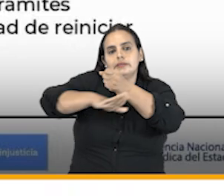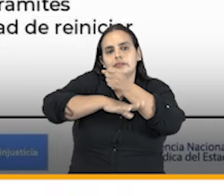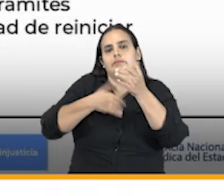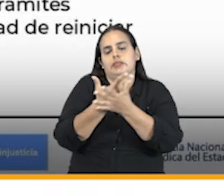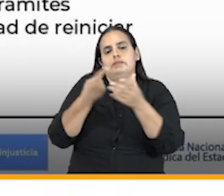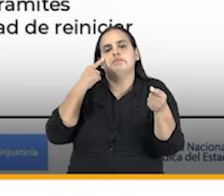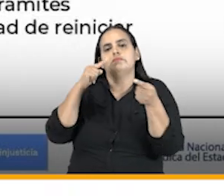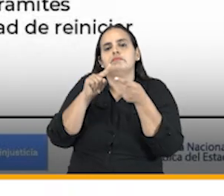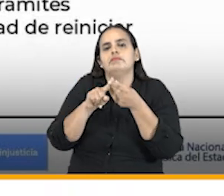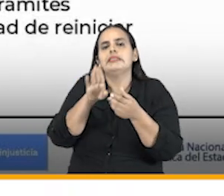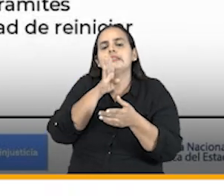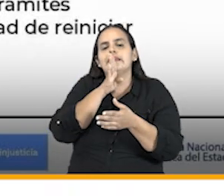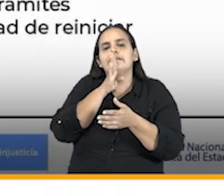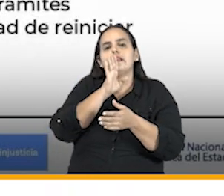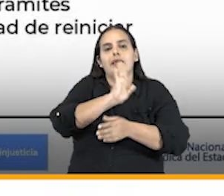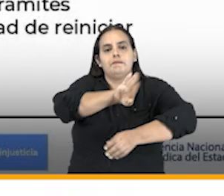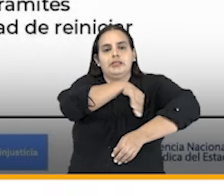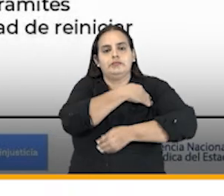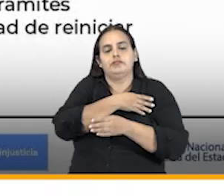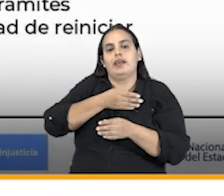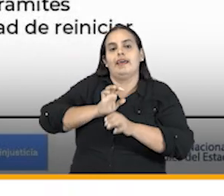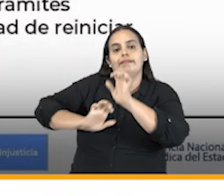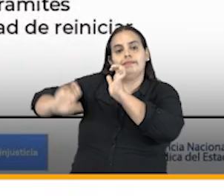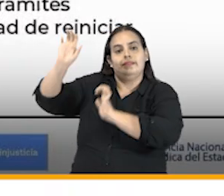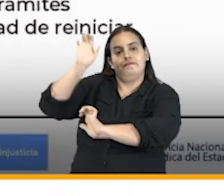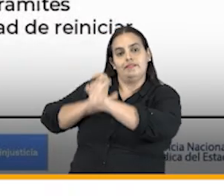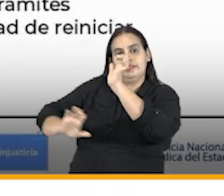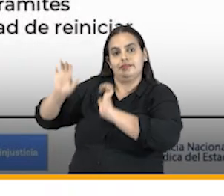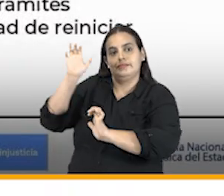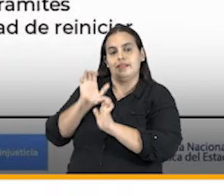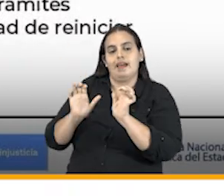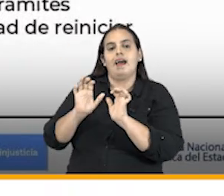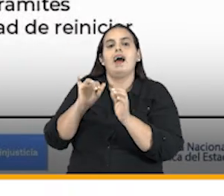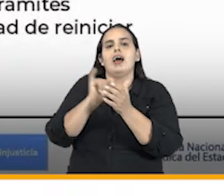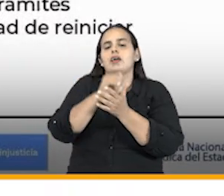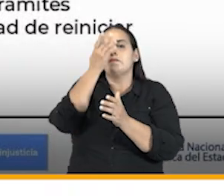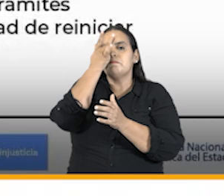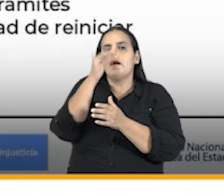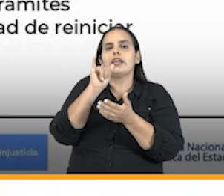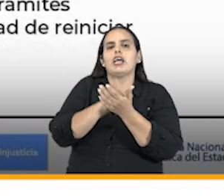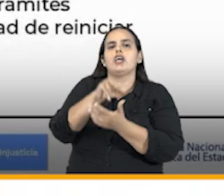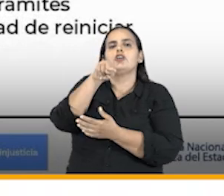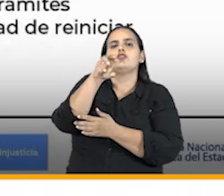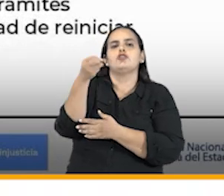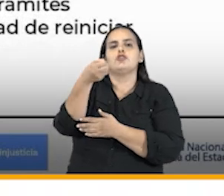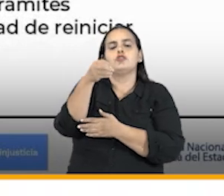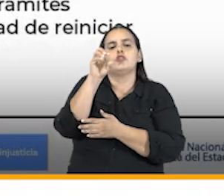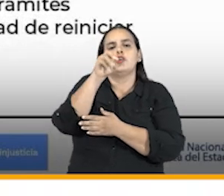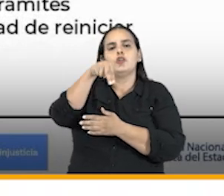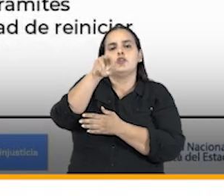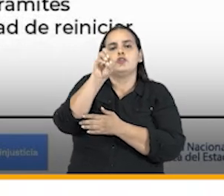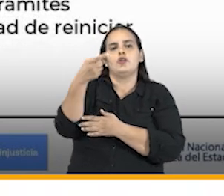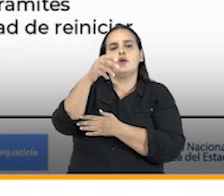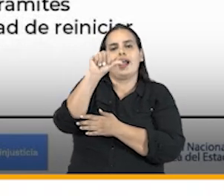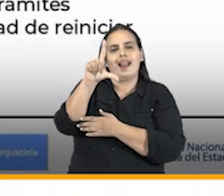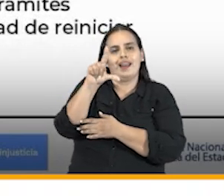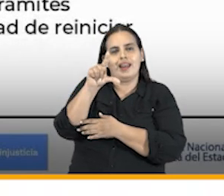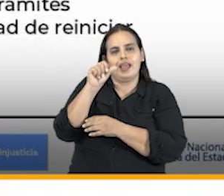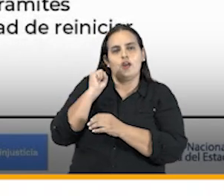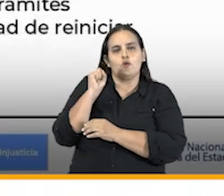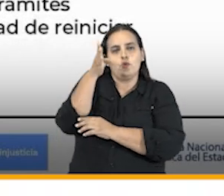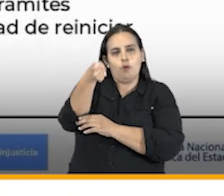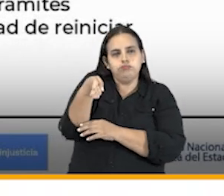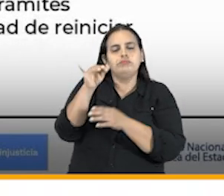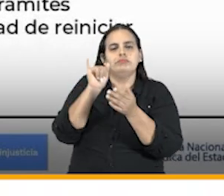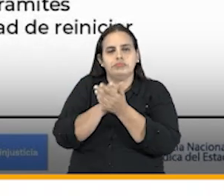concretamente al Ministerio de Defensa a la Fiscalía y al Extintos por el atento al Club Nogal esa era una sentencia de segunda instancia preferida